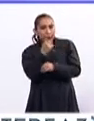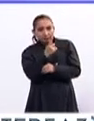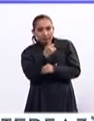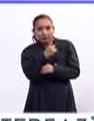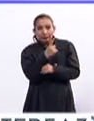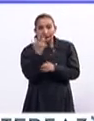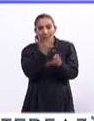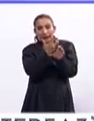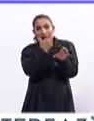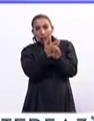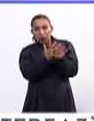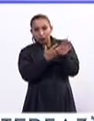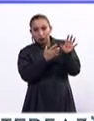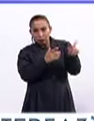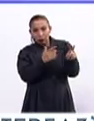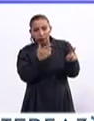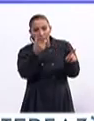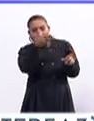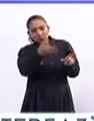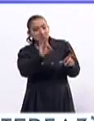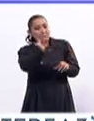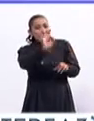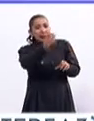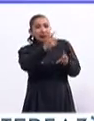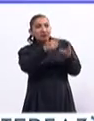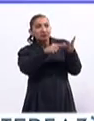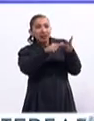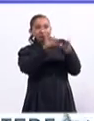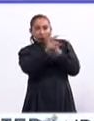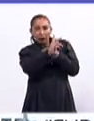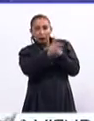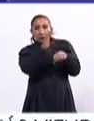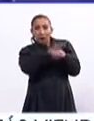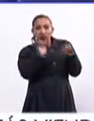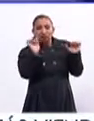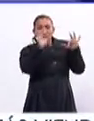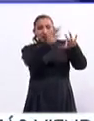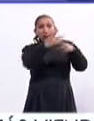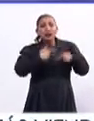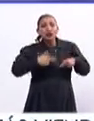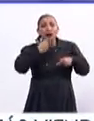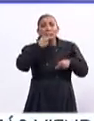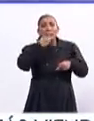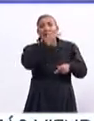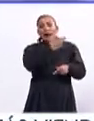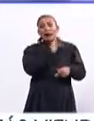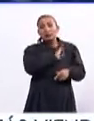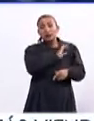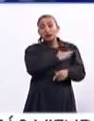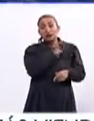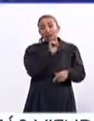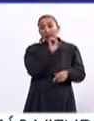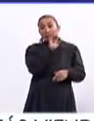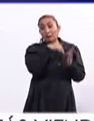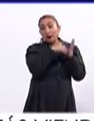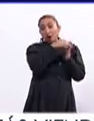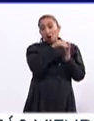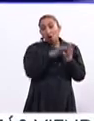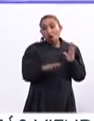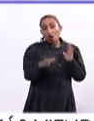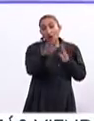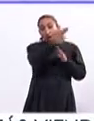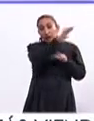los Estados Unidos somos tal vez el tercer país más poblado de hispanos en el planeta. Somos ya casi 60 millones.